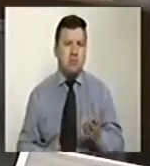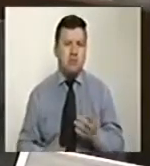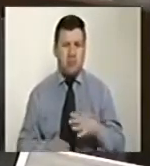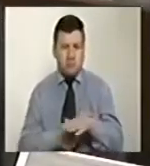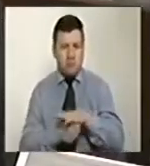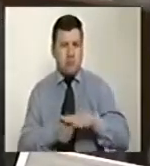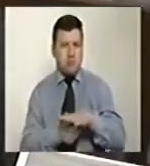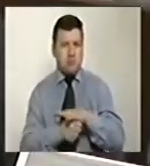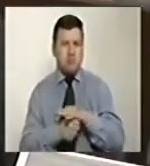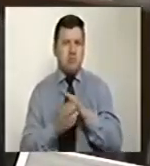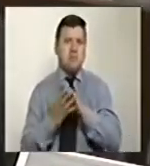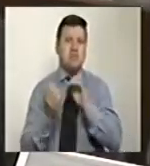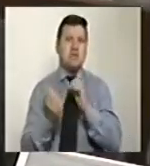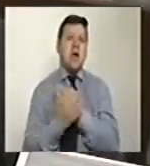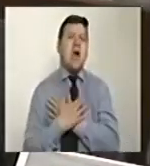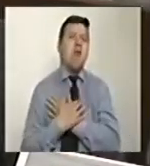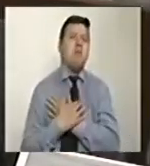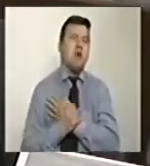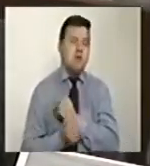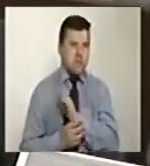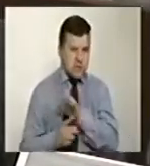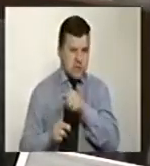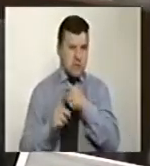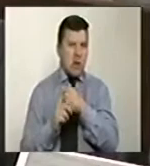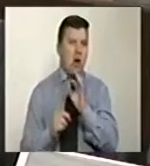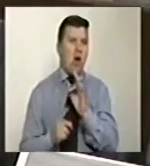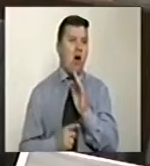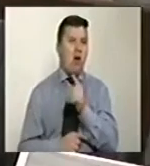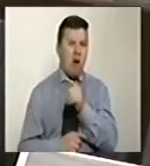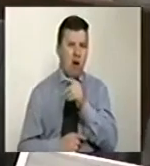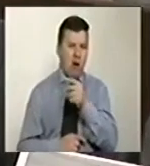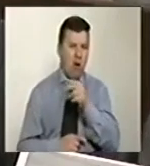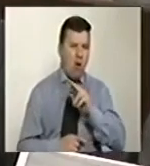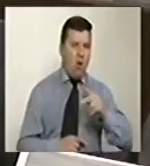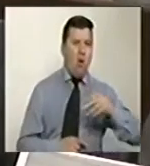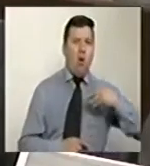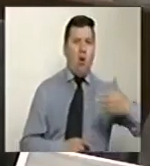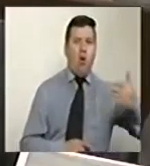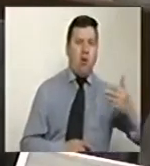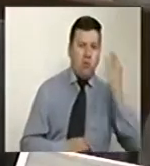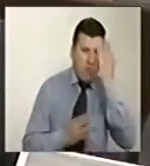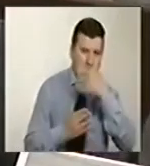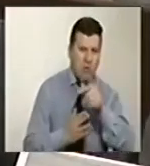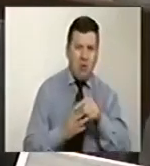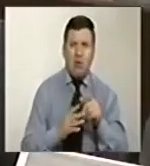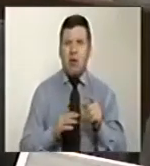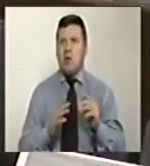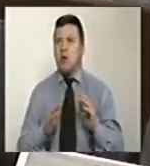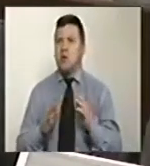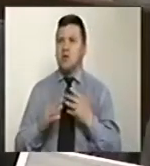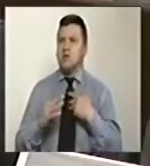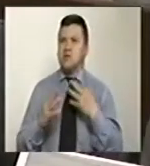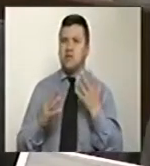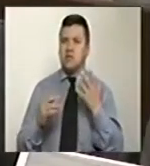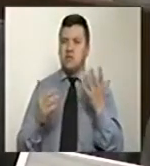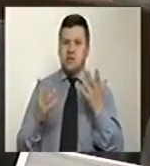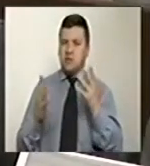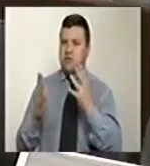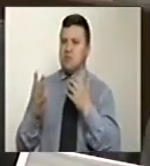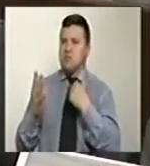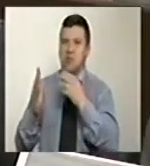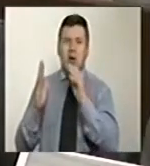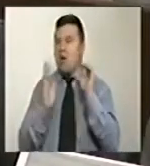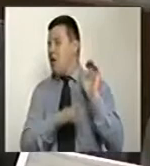circunstancias de venganza pasional, presuntas infidelidades o sencillamente por llamar la atención de manera violenta y